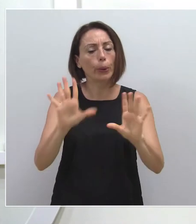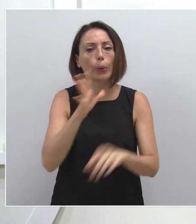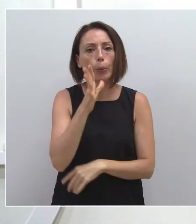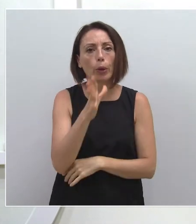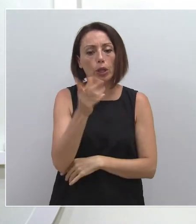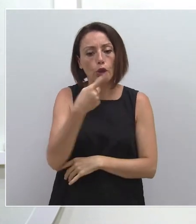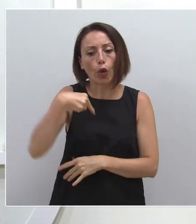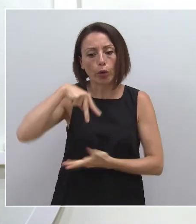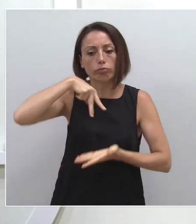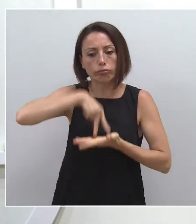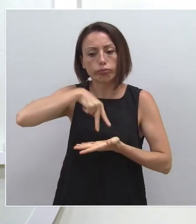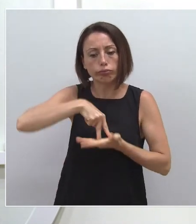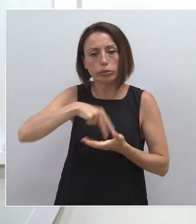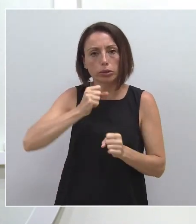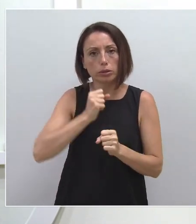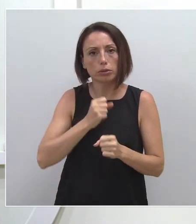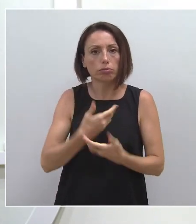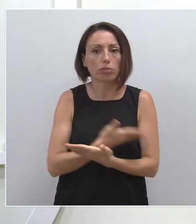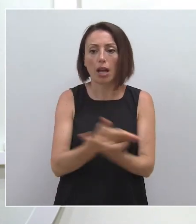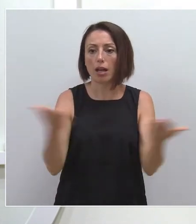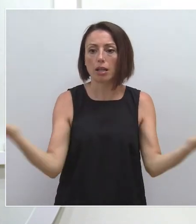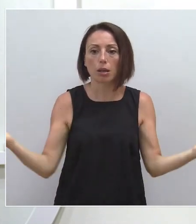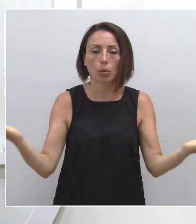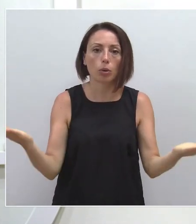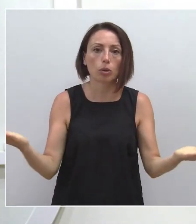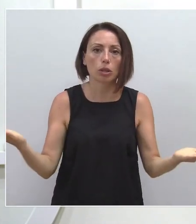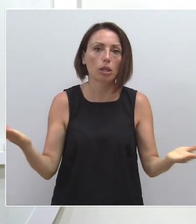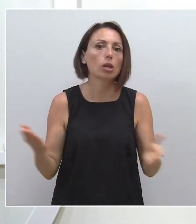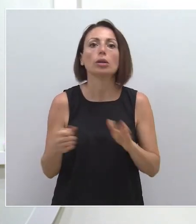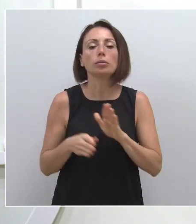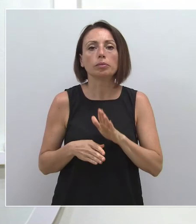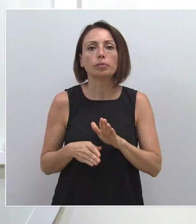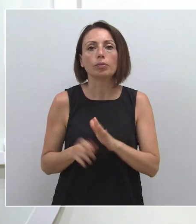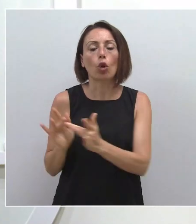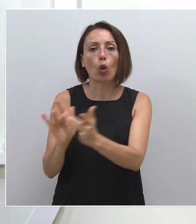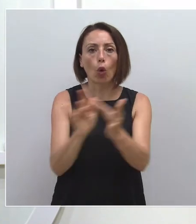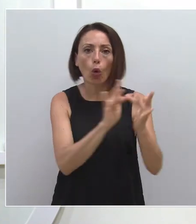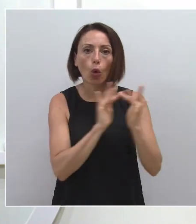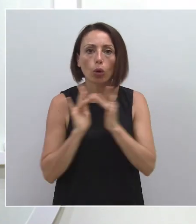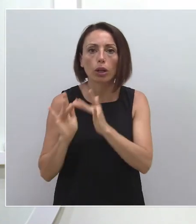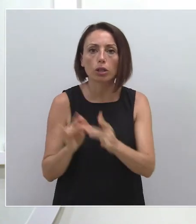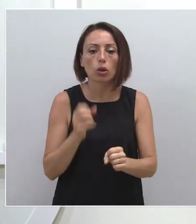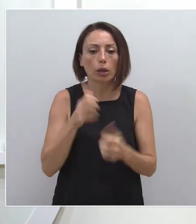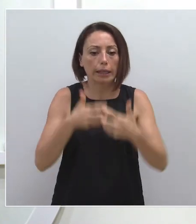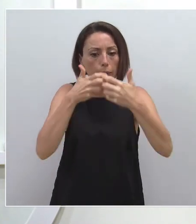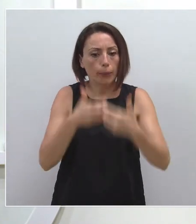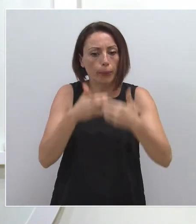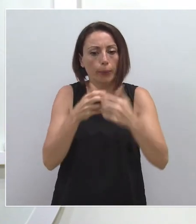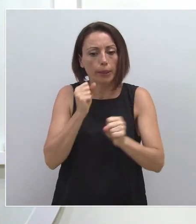por tanto, tenemos que estar todos a disposición y permanentemente conectados y funcionando, pues,